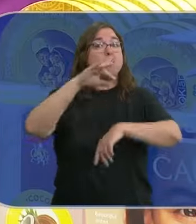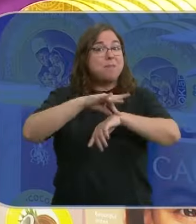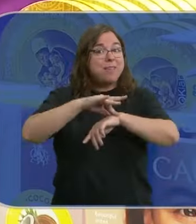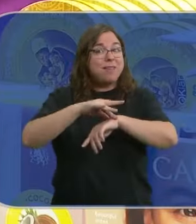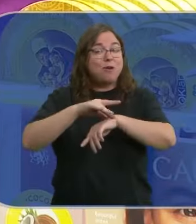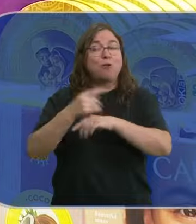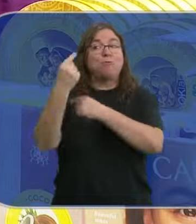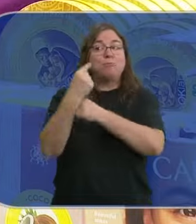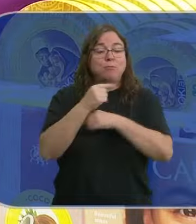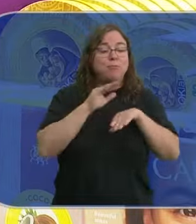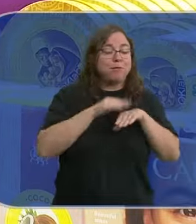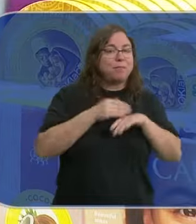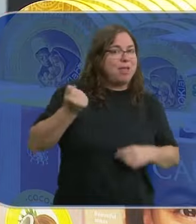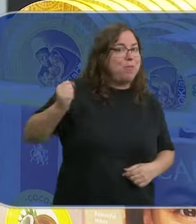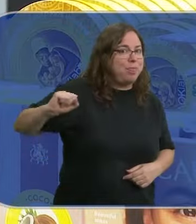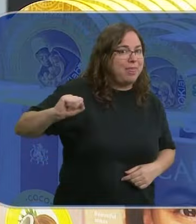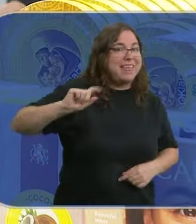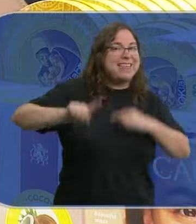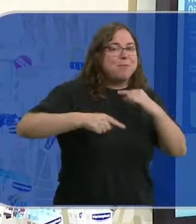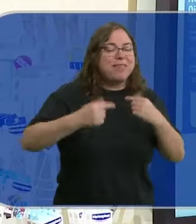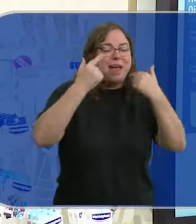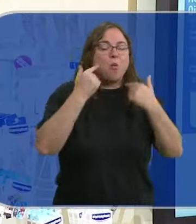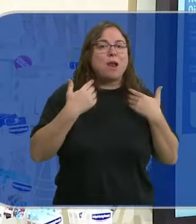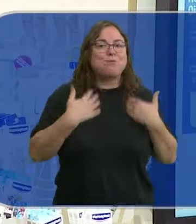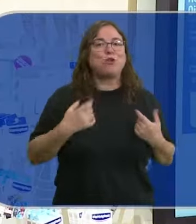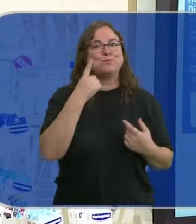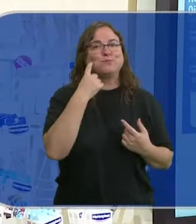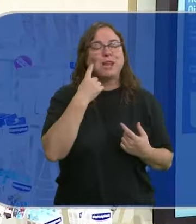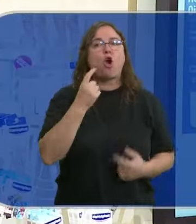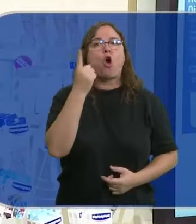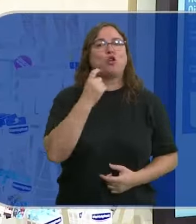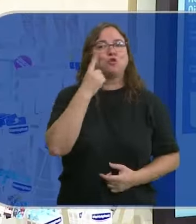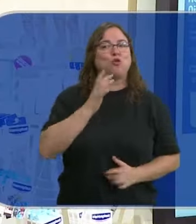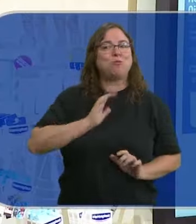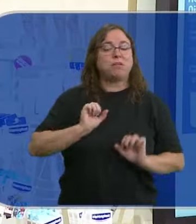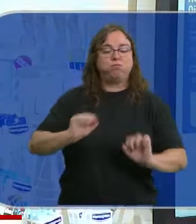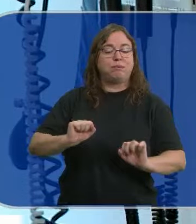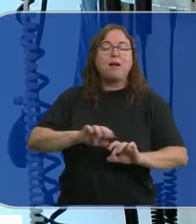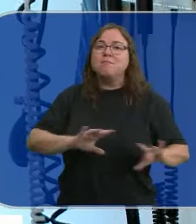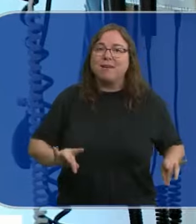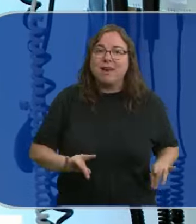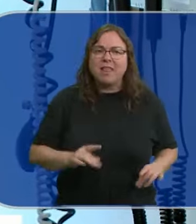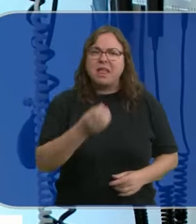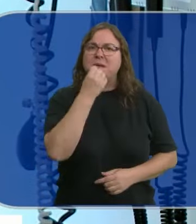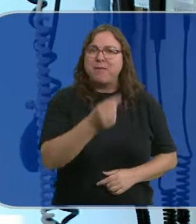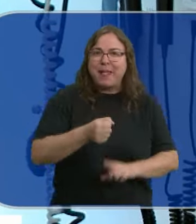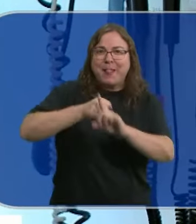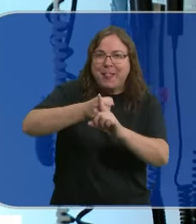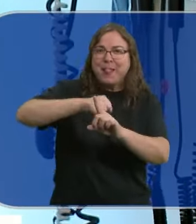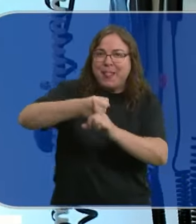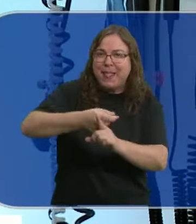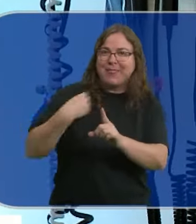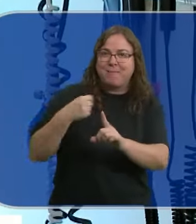pautas del tratamiento lleva años generando resistencias. El chantaje me encuentro mal, el antibiótico me ha sentado bien, vamos a ir a presionar